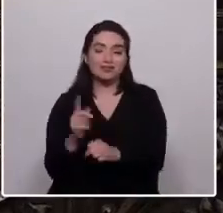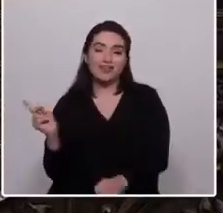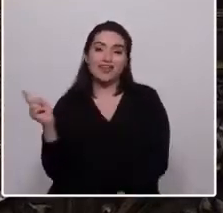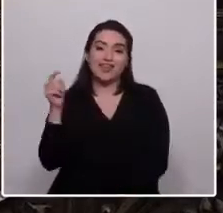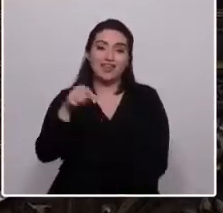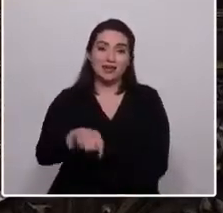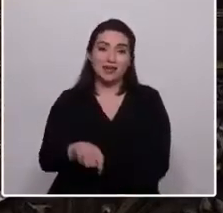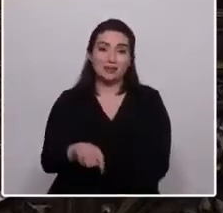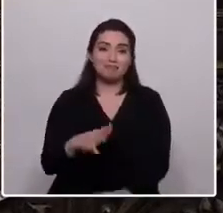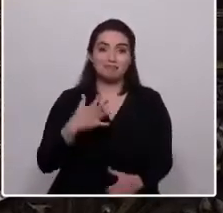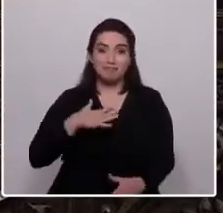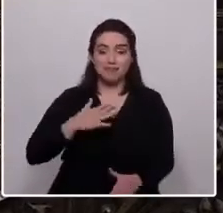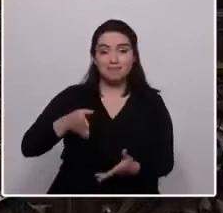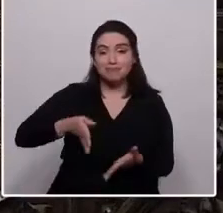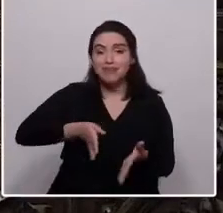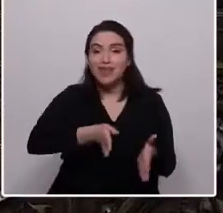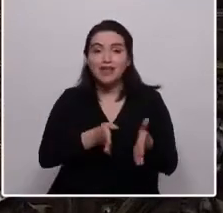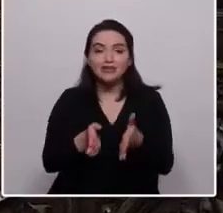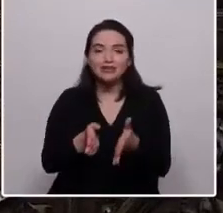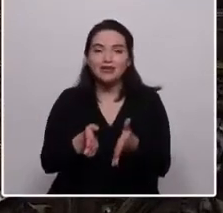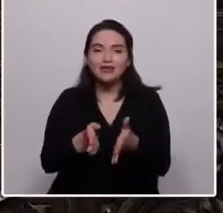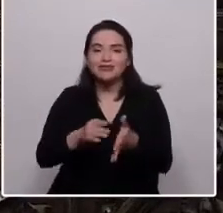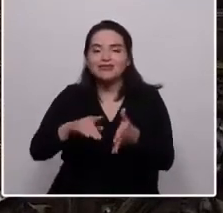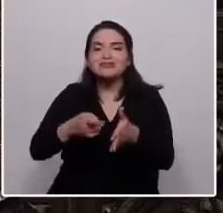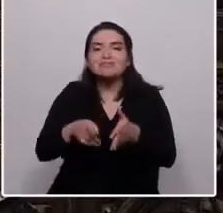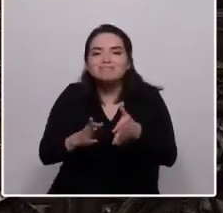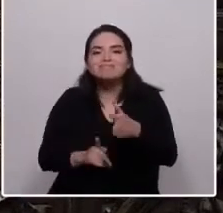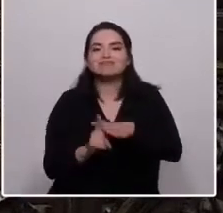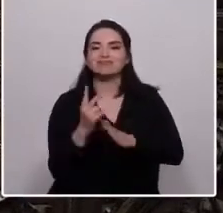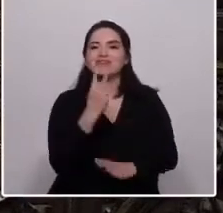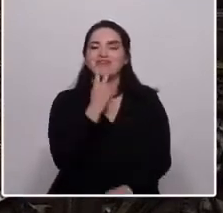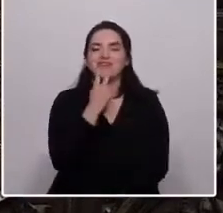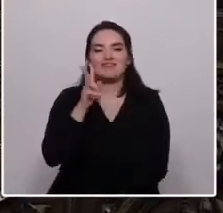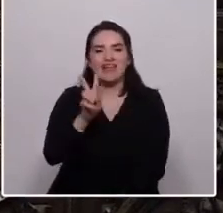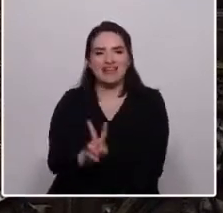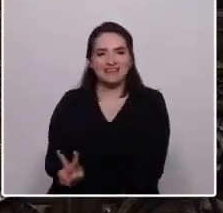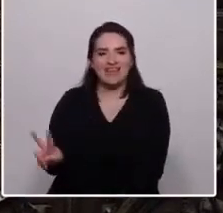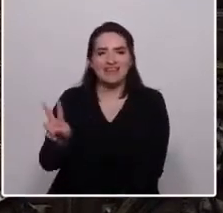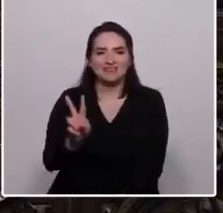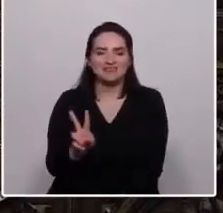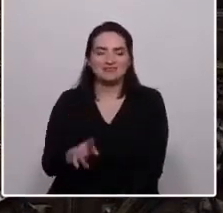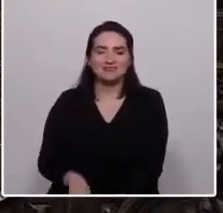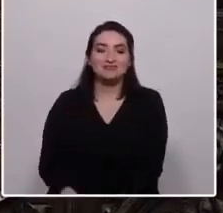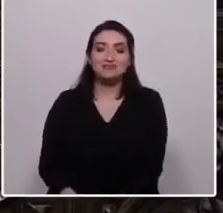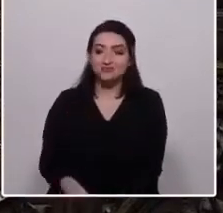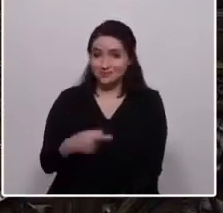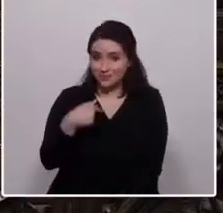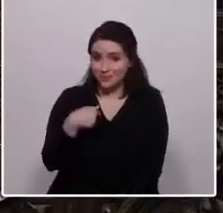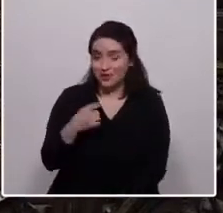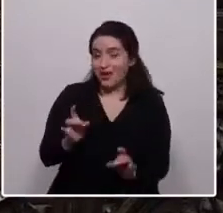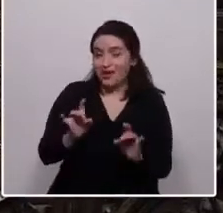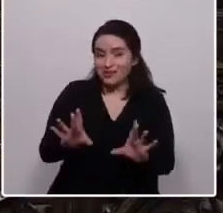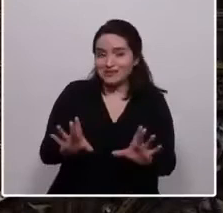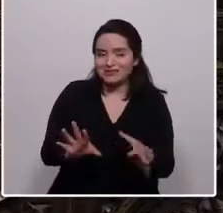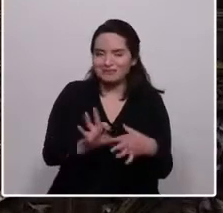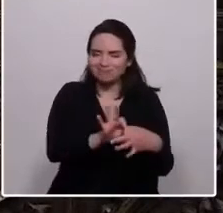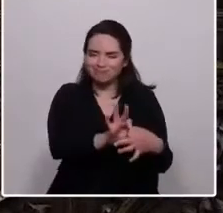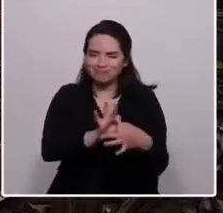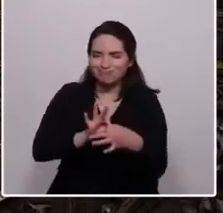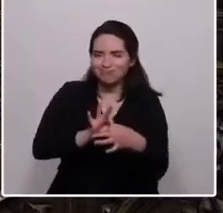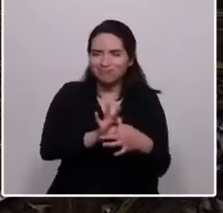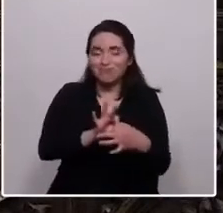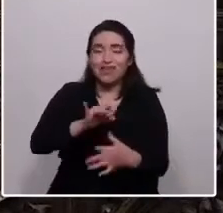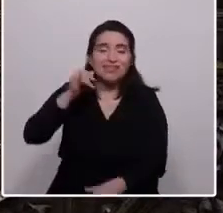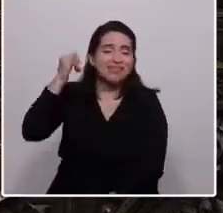fluvial, a depositar mis raíces en Valdivia. Estoy de esta manera ligado desde siempre